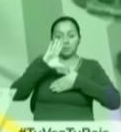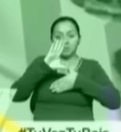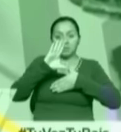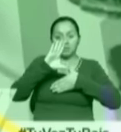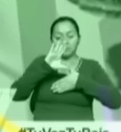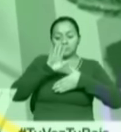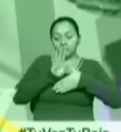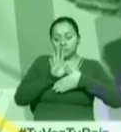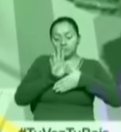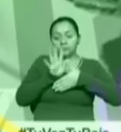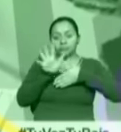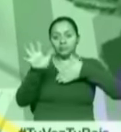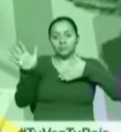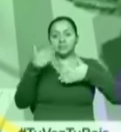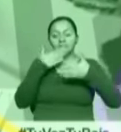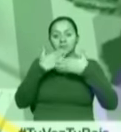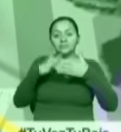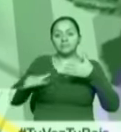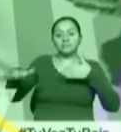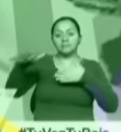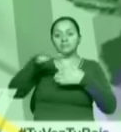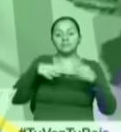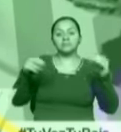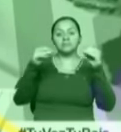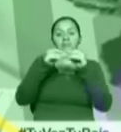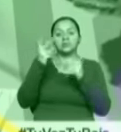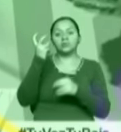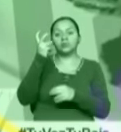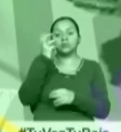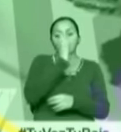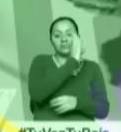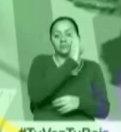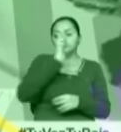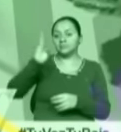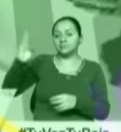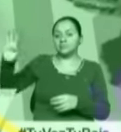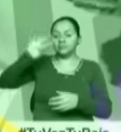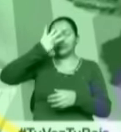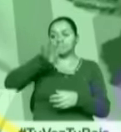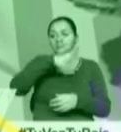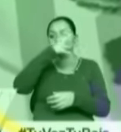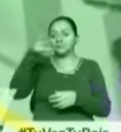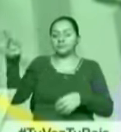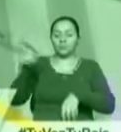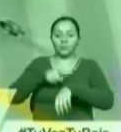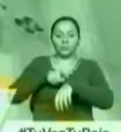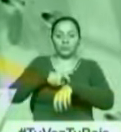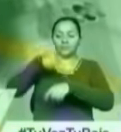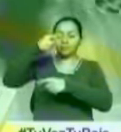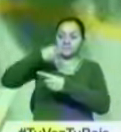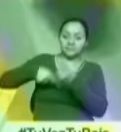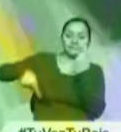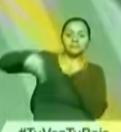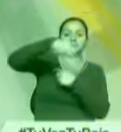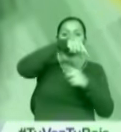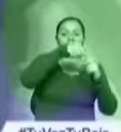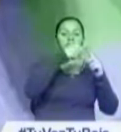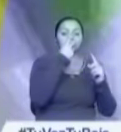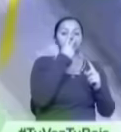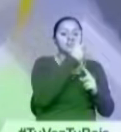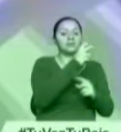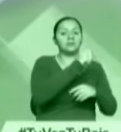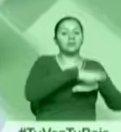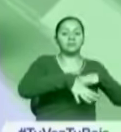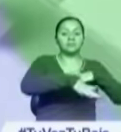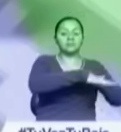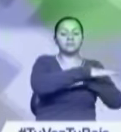departamentos y territorios de ultramar, se extiende sobre doce usos horarios. De regreso al medio del Océano Pacífico, las